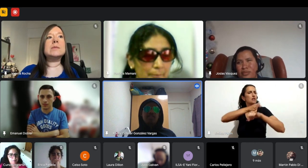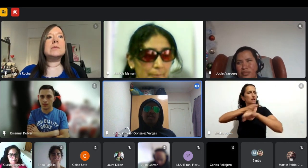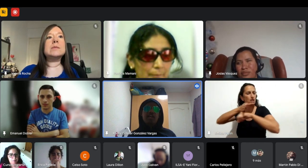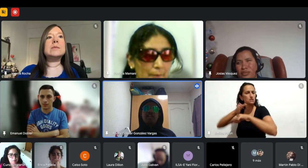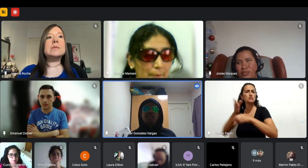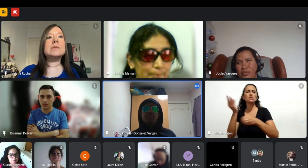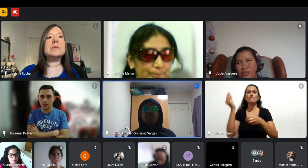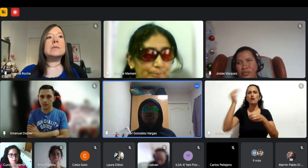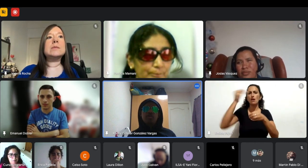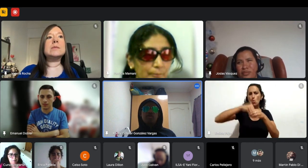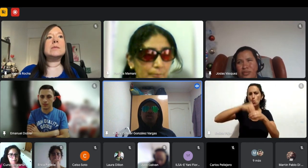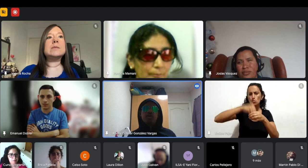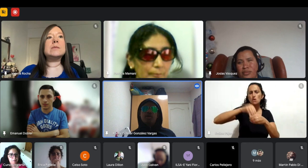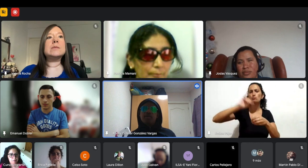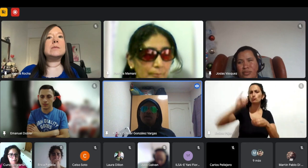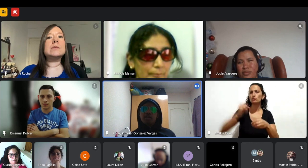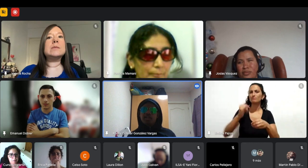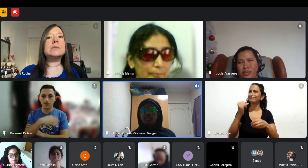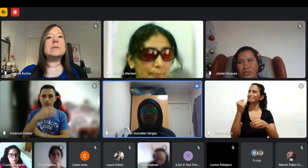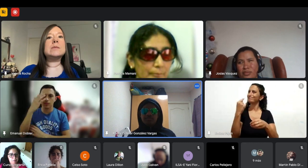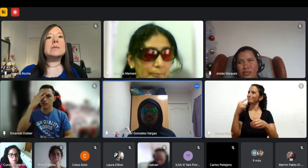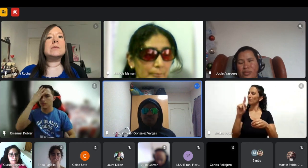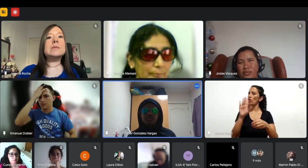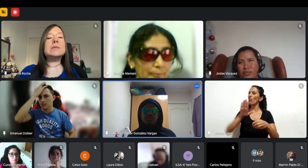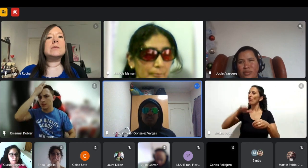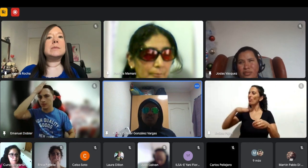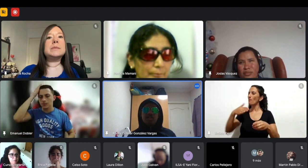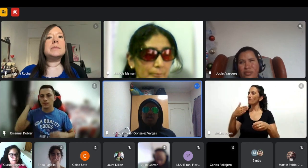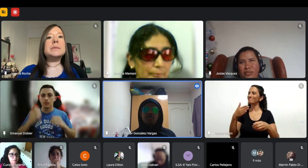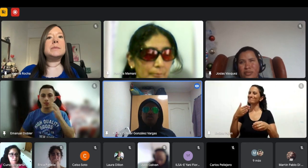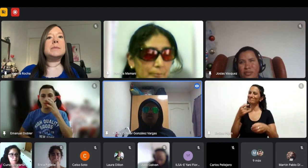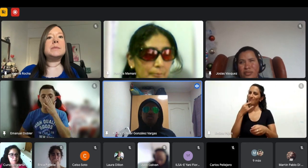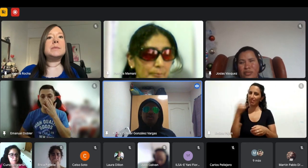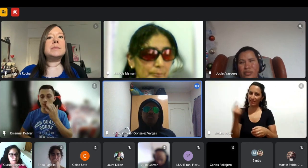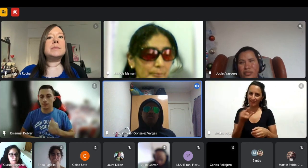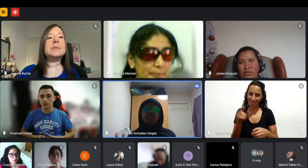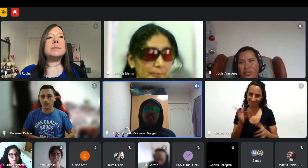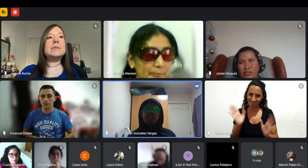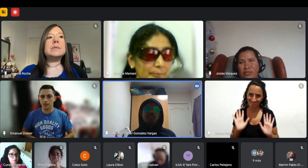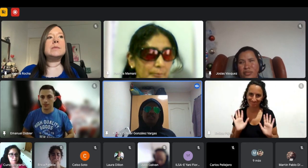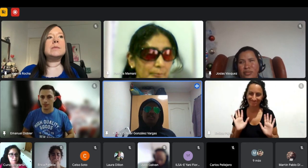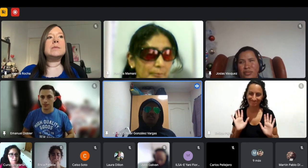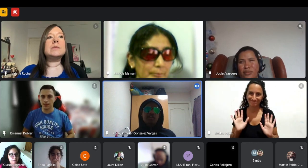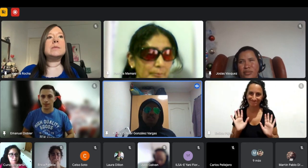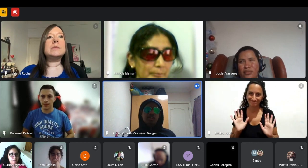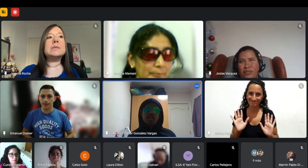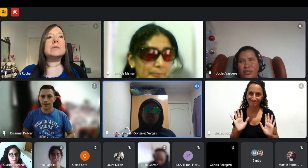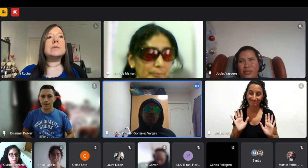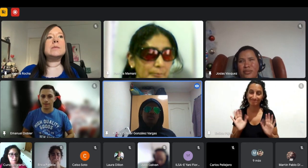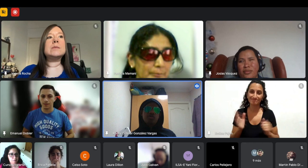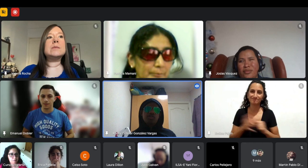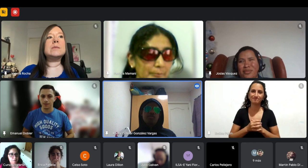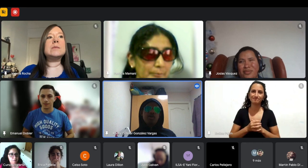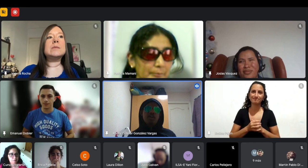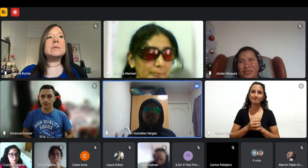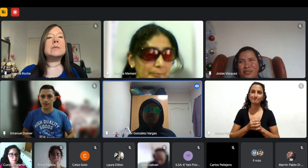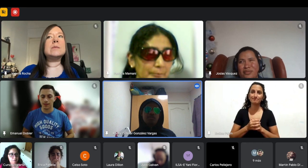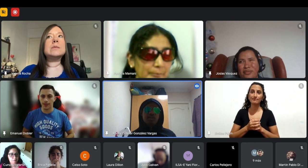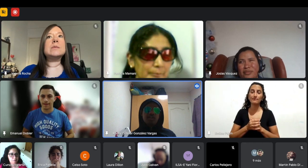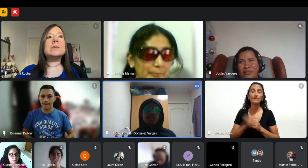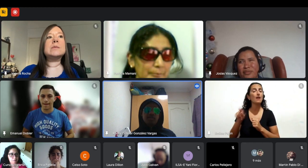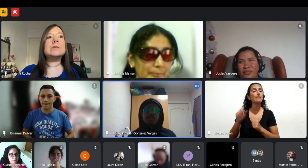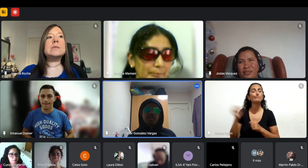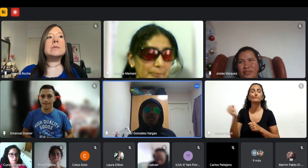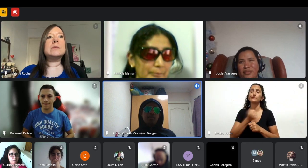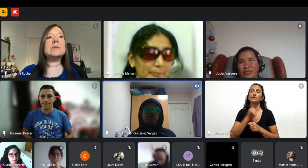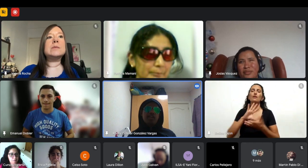al final todo es pura palabrería ellos lo que sugieren es que hay que tocar muchas puertas